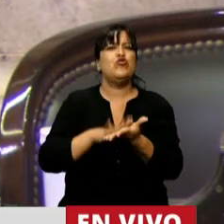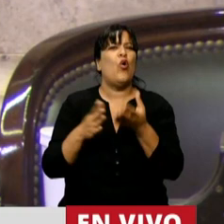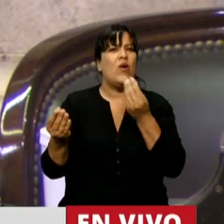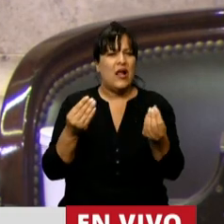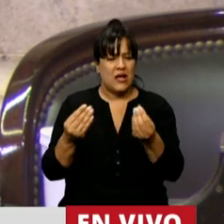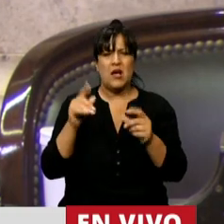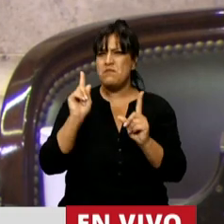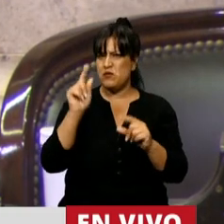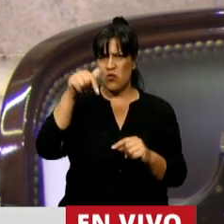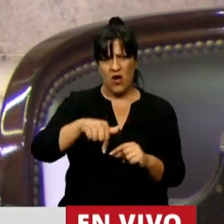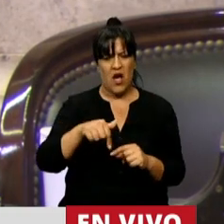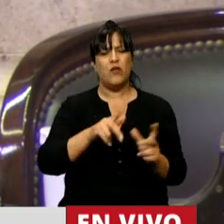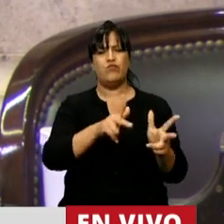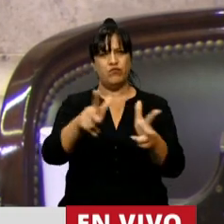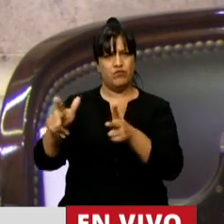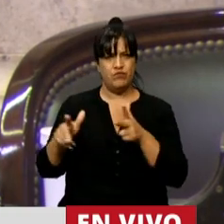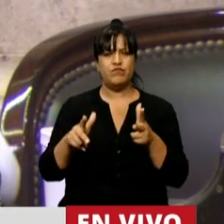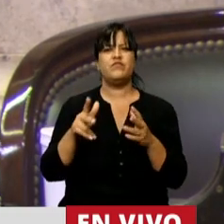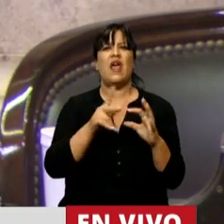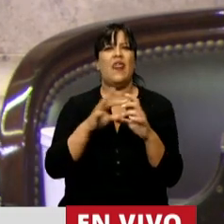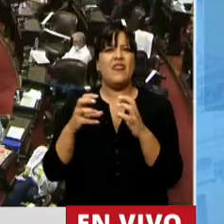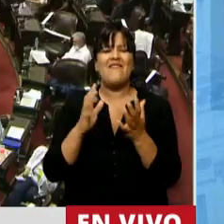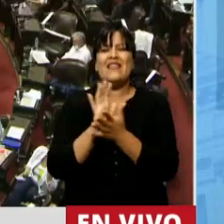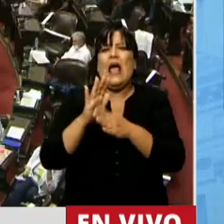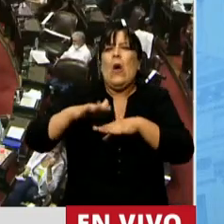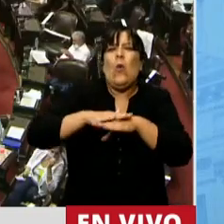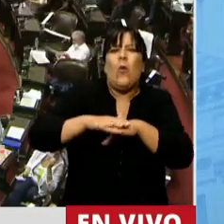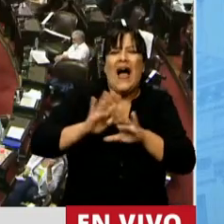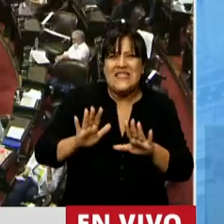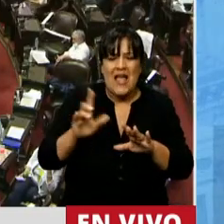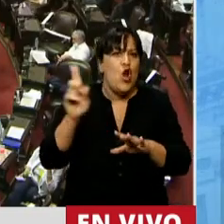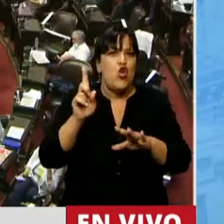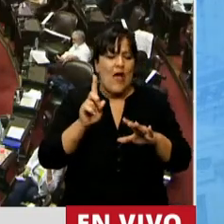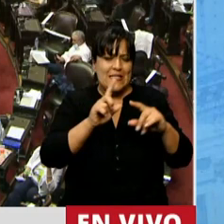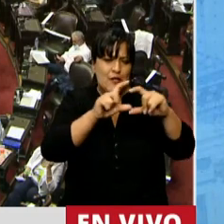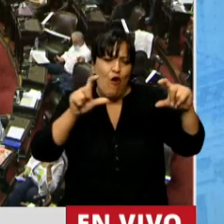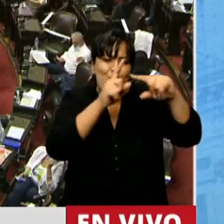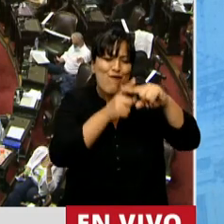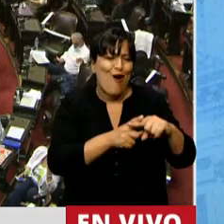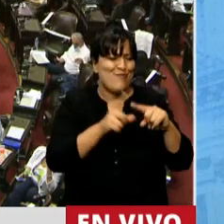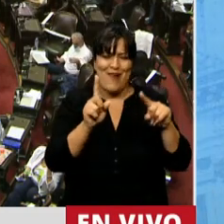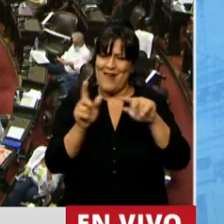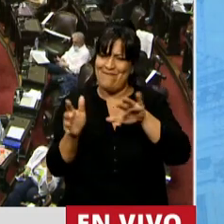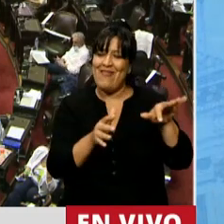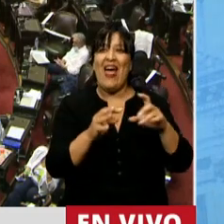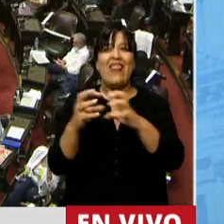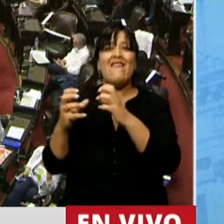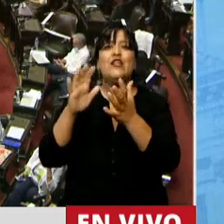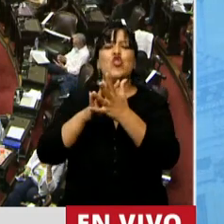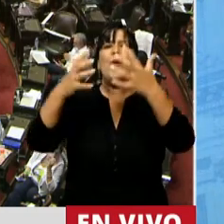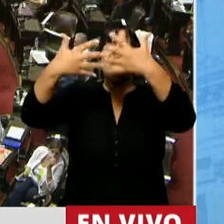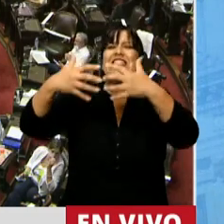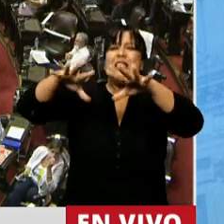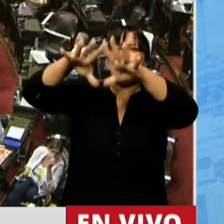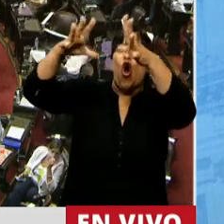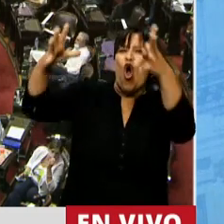se ha dicho acá, con el debate de fondo. El debate de fondo no es la fórmula, sino que el debate de fondo es el sistema, el